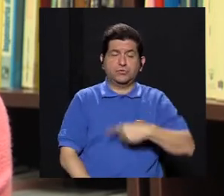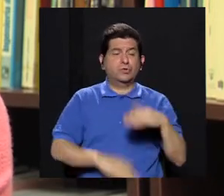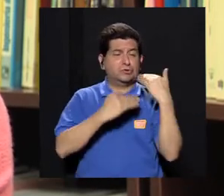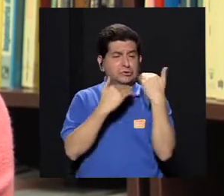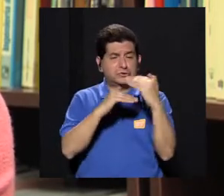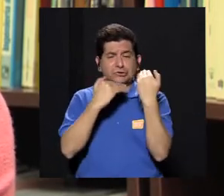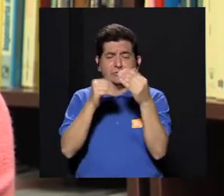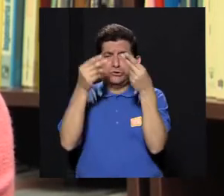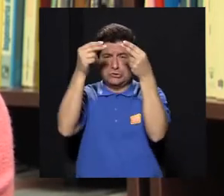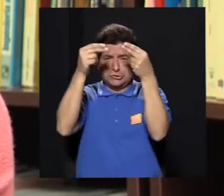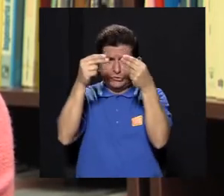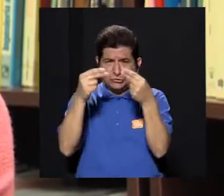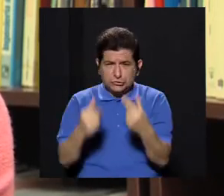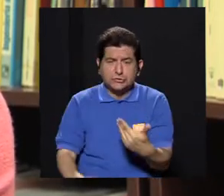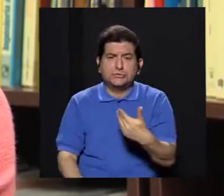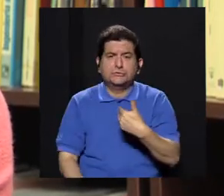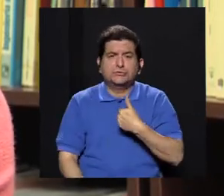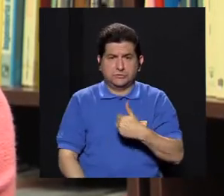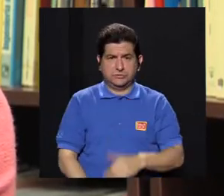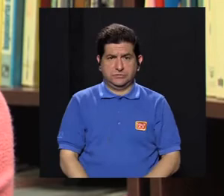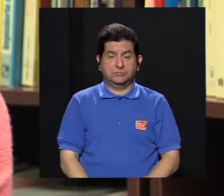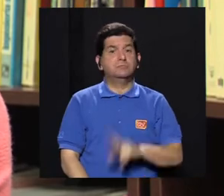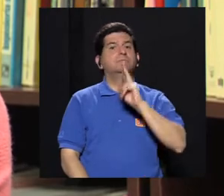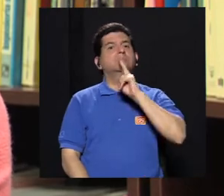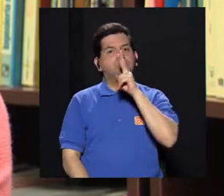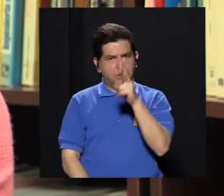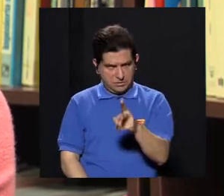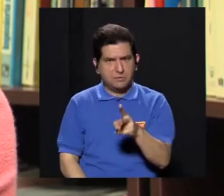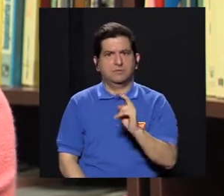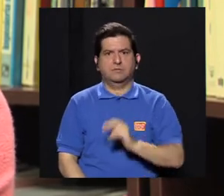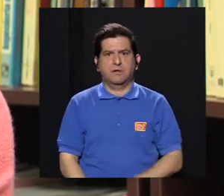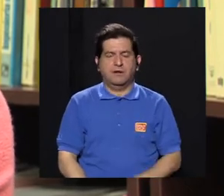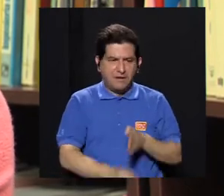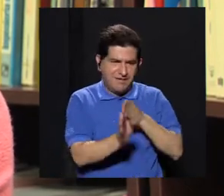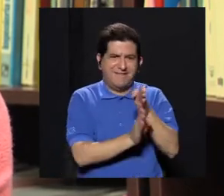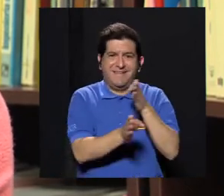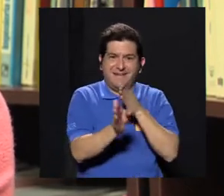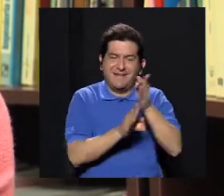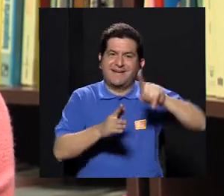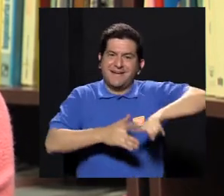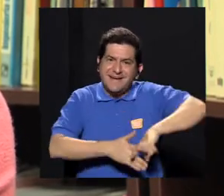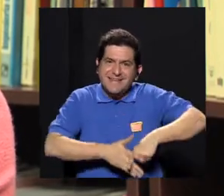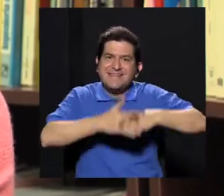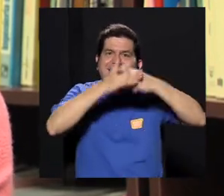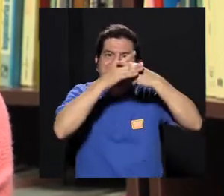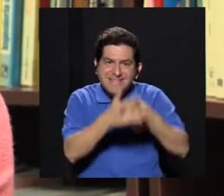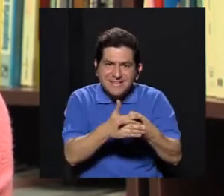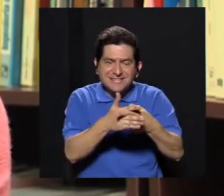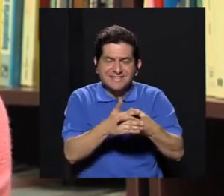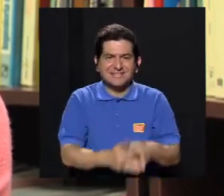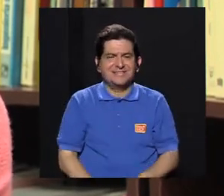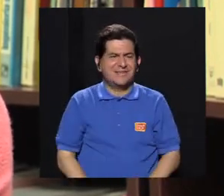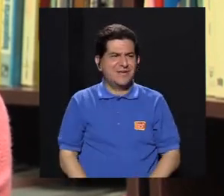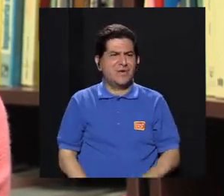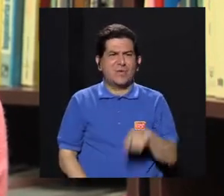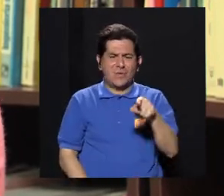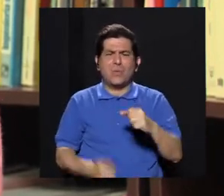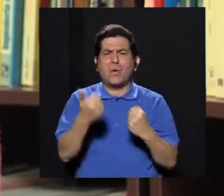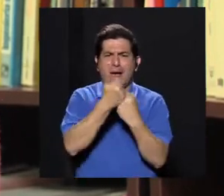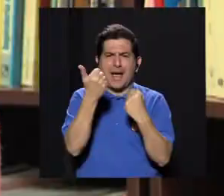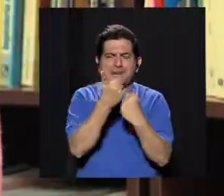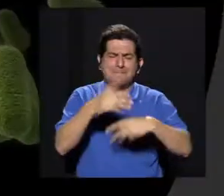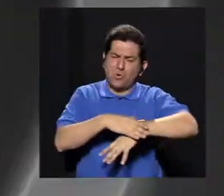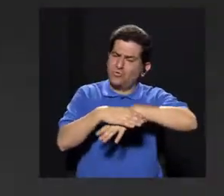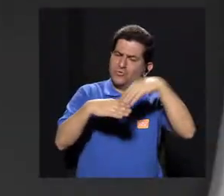limitaciones de presupuesto que había, porque realmente la carrera se inicia con una gran cantidad de apoyo